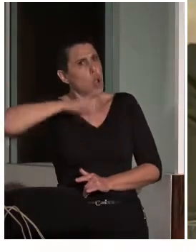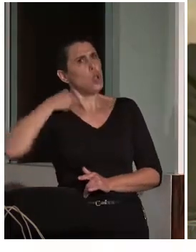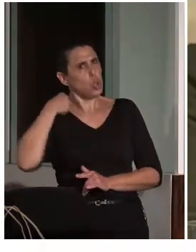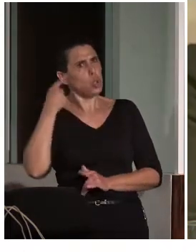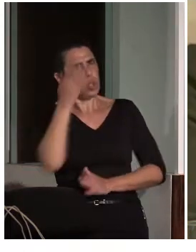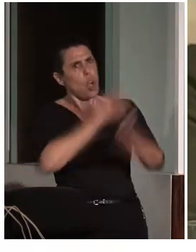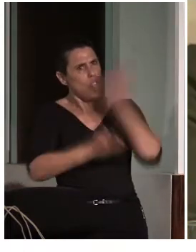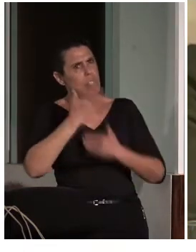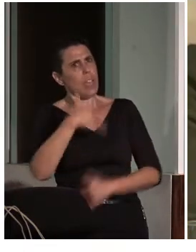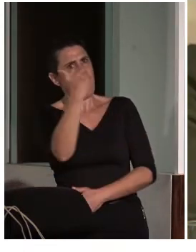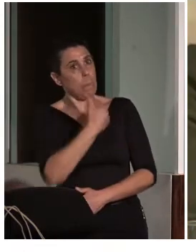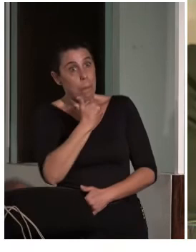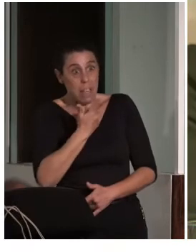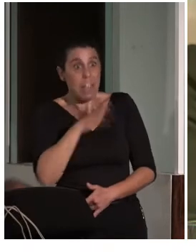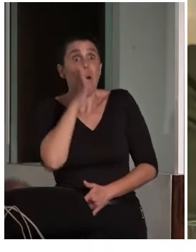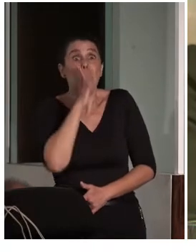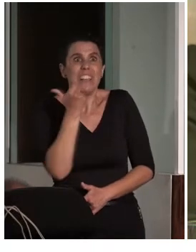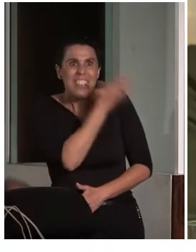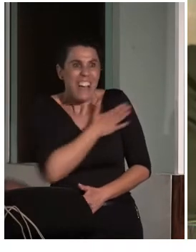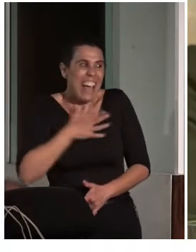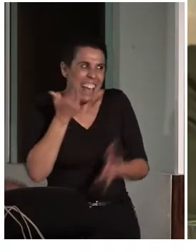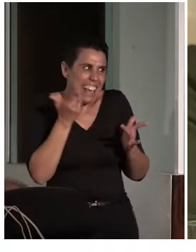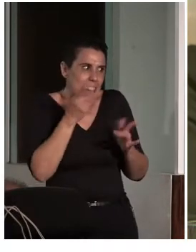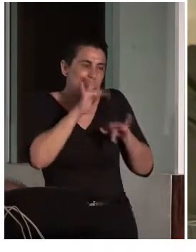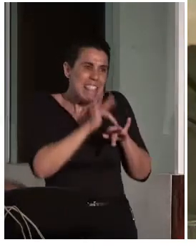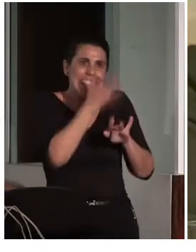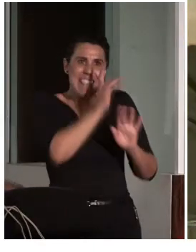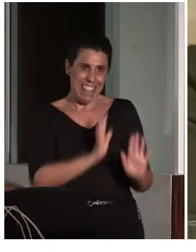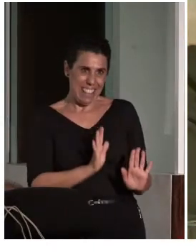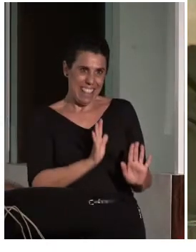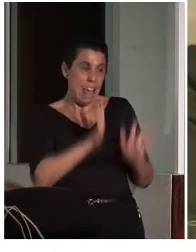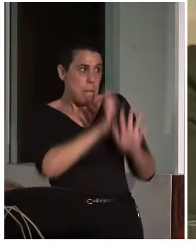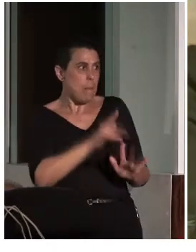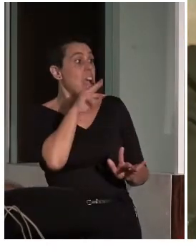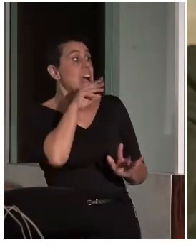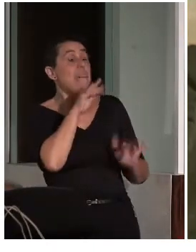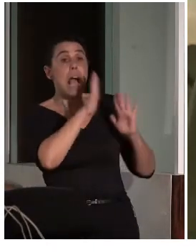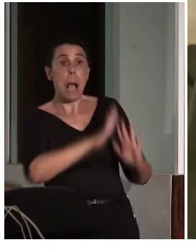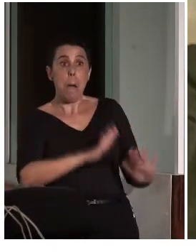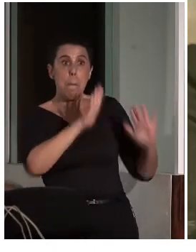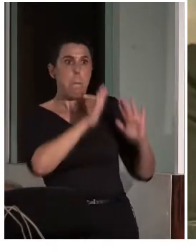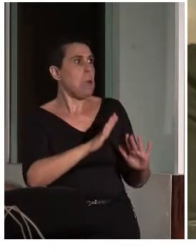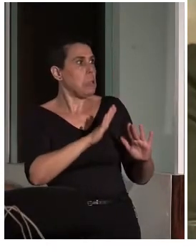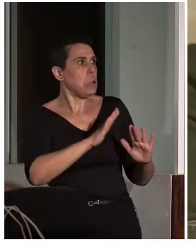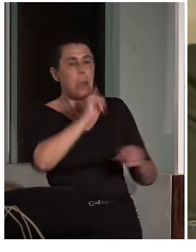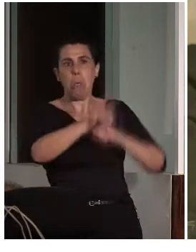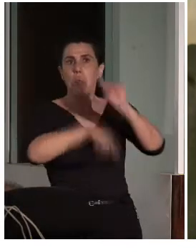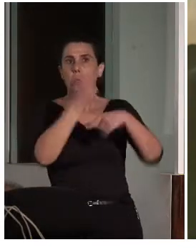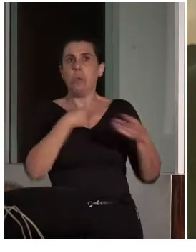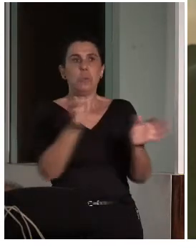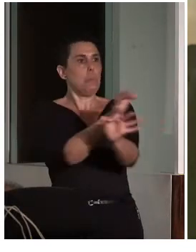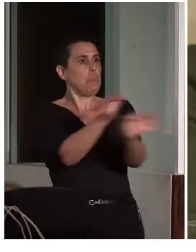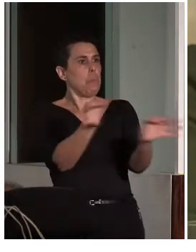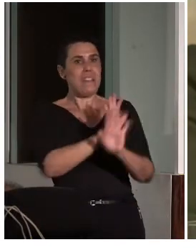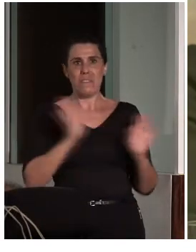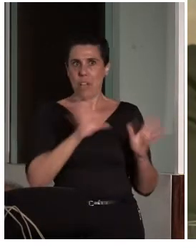favor, que seáis un poquito sensibles con nosotros y badáis más despacio. Después lo hicieron y no pasó absolutamente nada. La cuestión